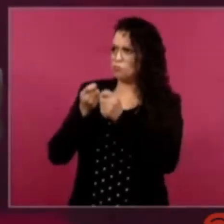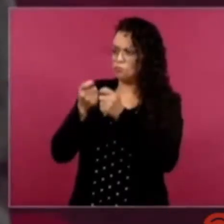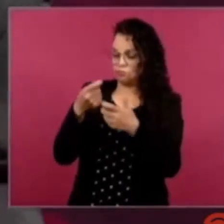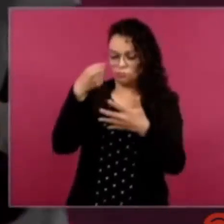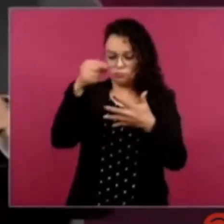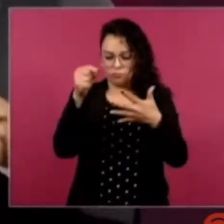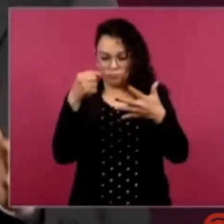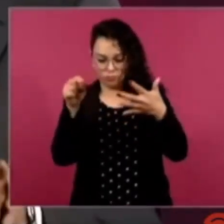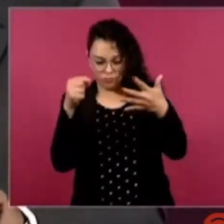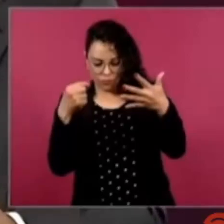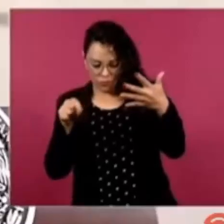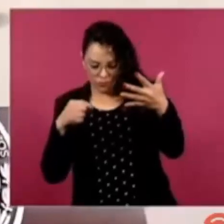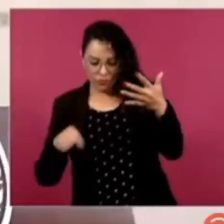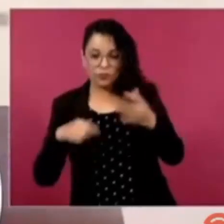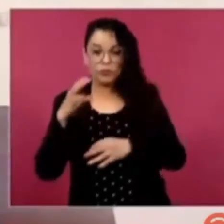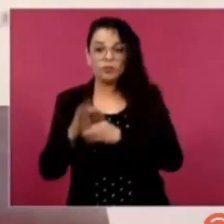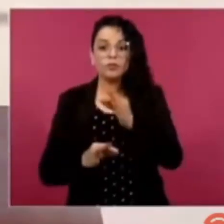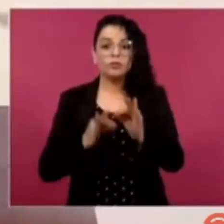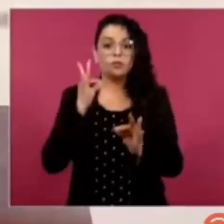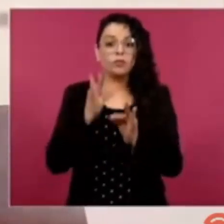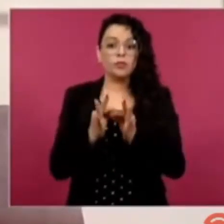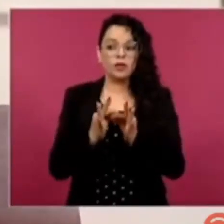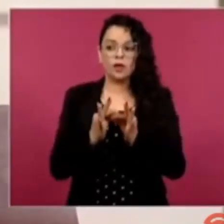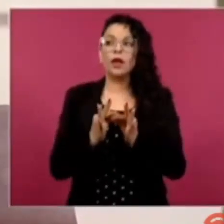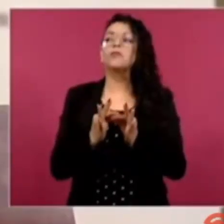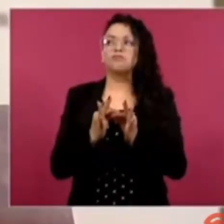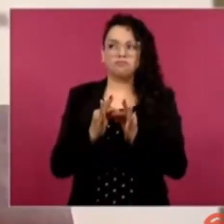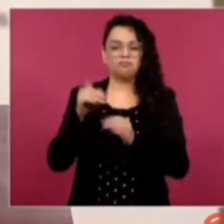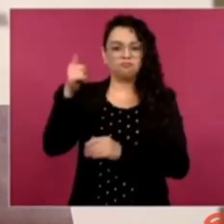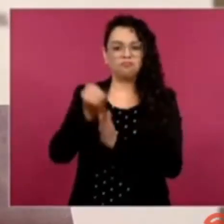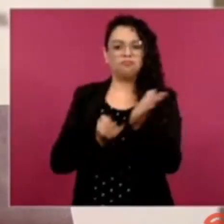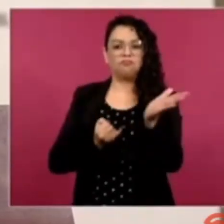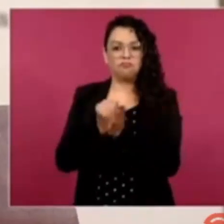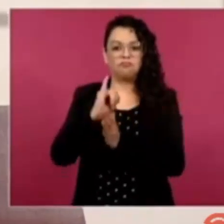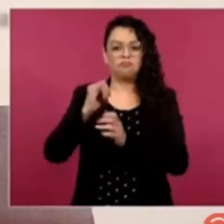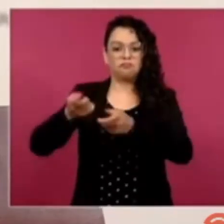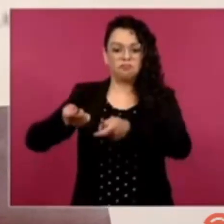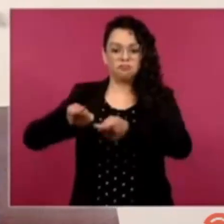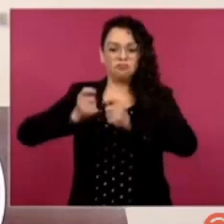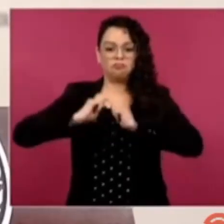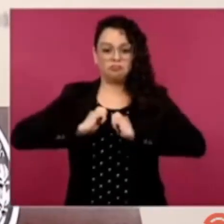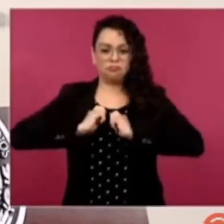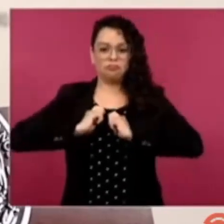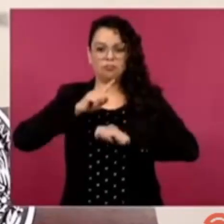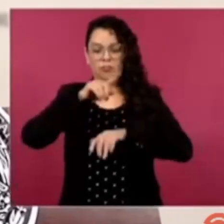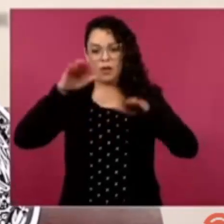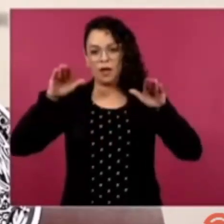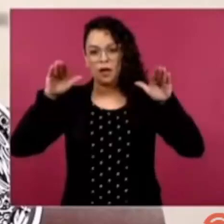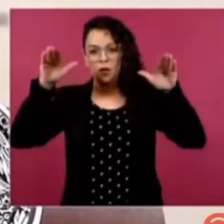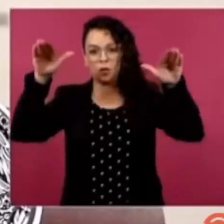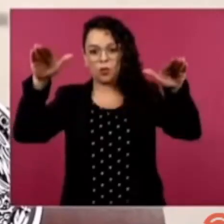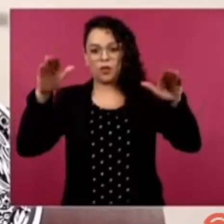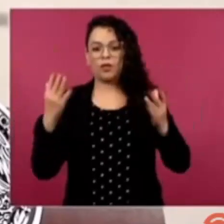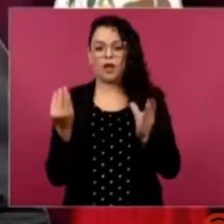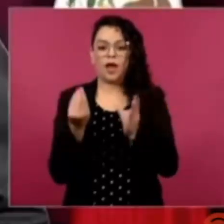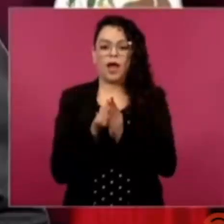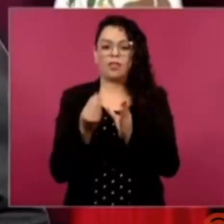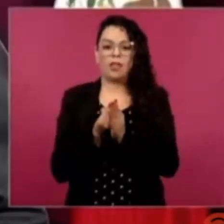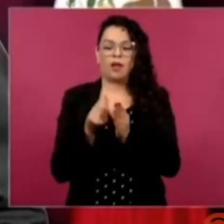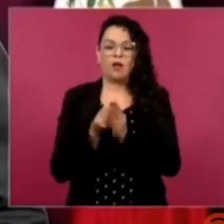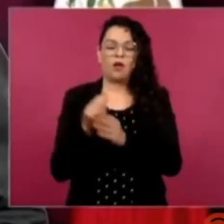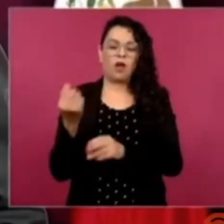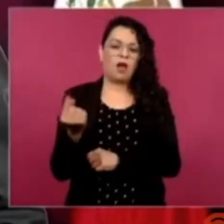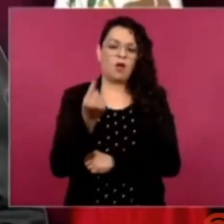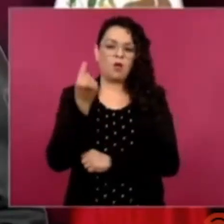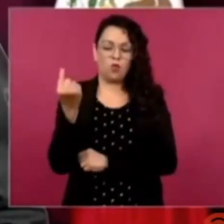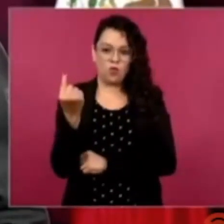regresar a México, en el caso del aeropuerto, a que tenga esa